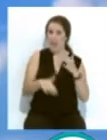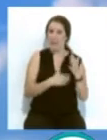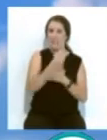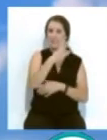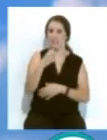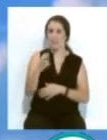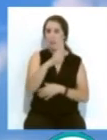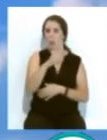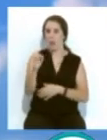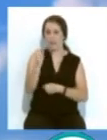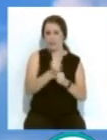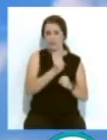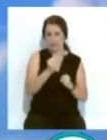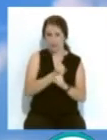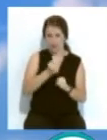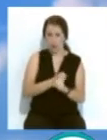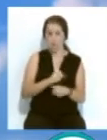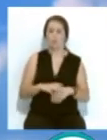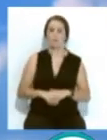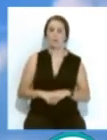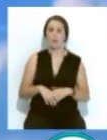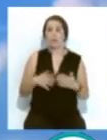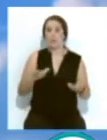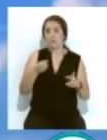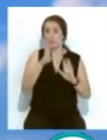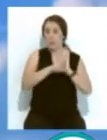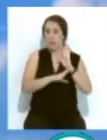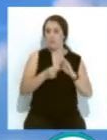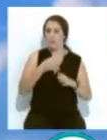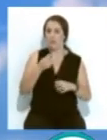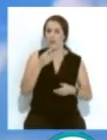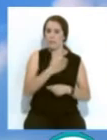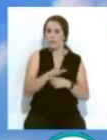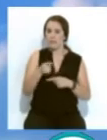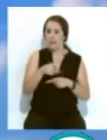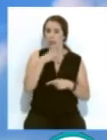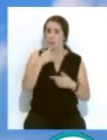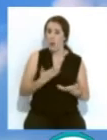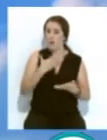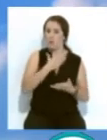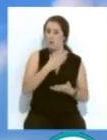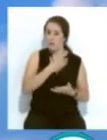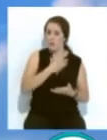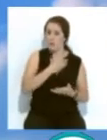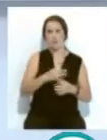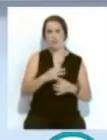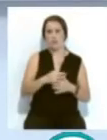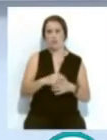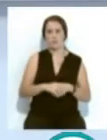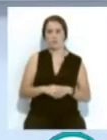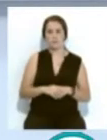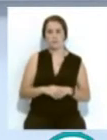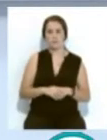340 empleos... ...según los programas que debe presentar ahora el Ayuntamiento de Cádiz.